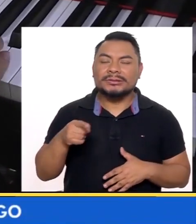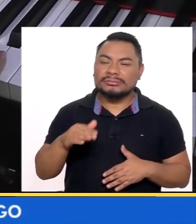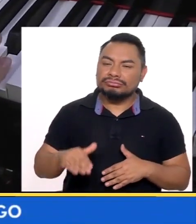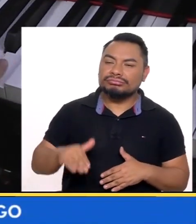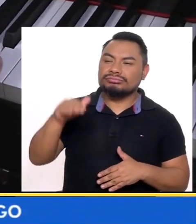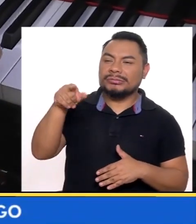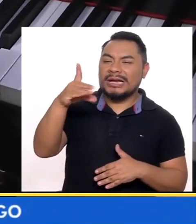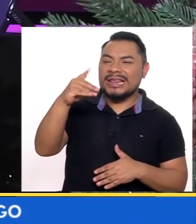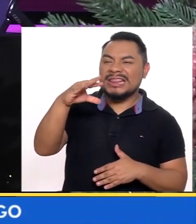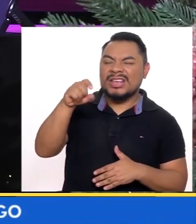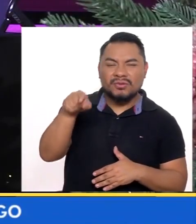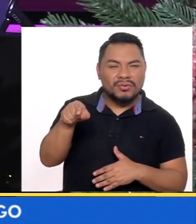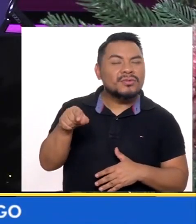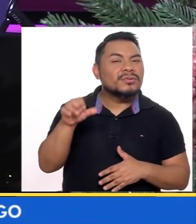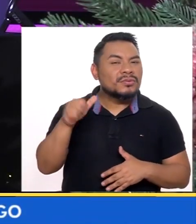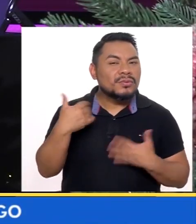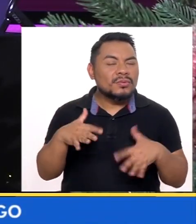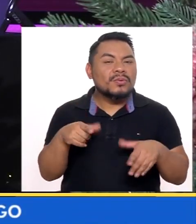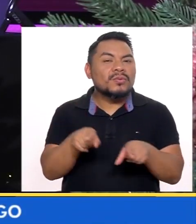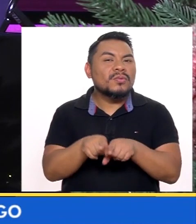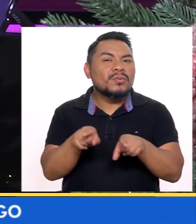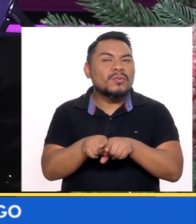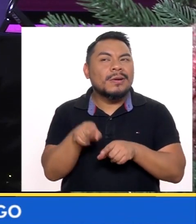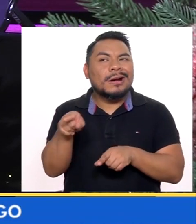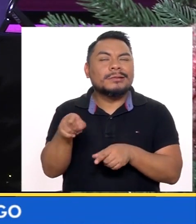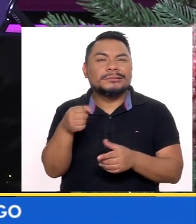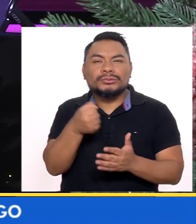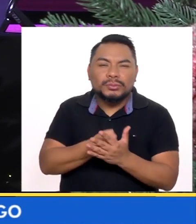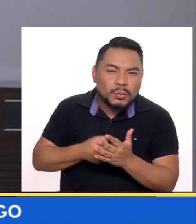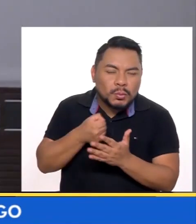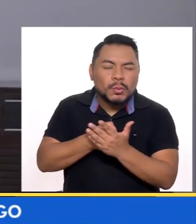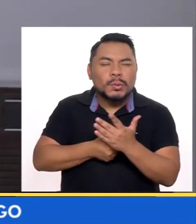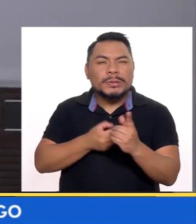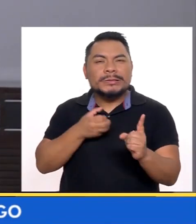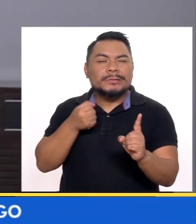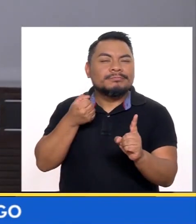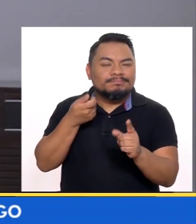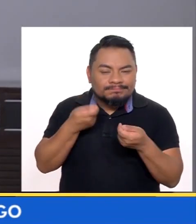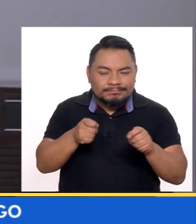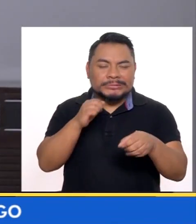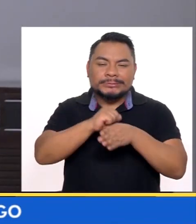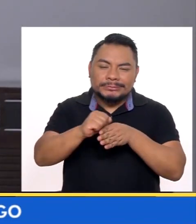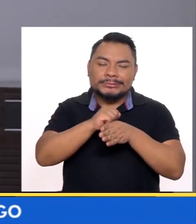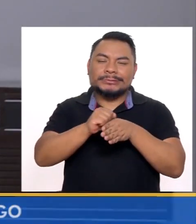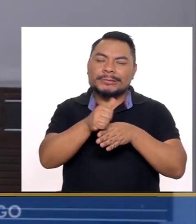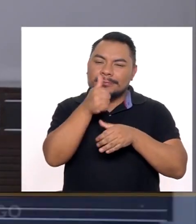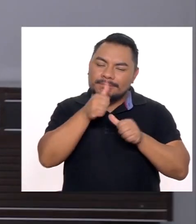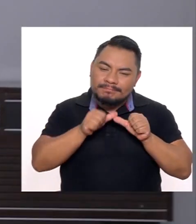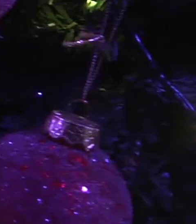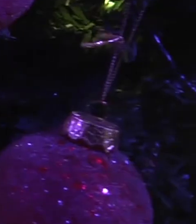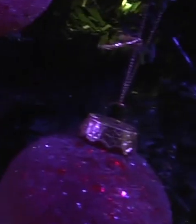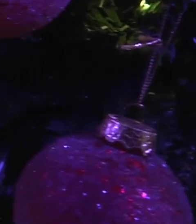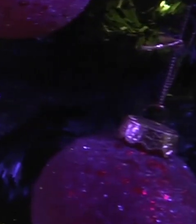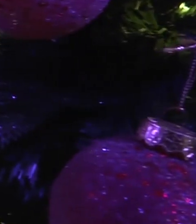todo en la vida Diego Es sinónimo de lucha Esfuerzo Disciplina